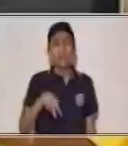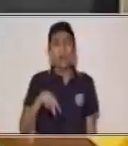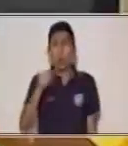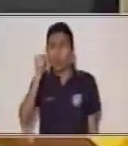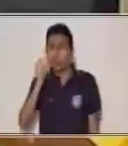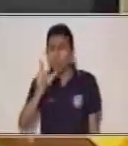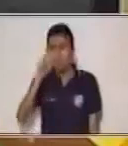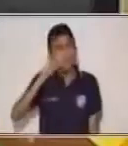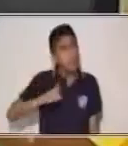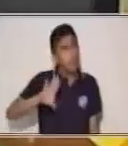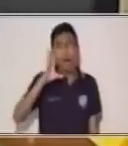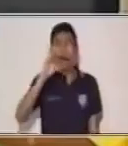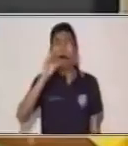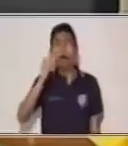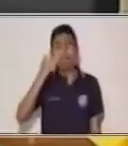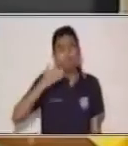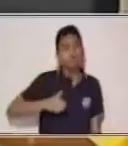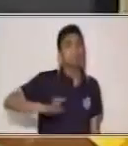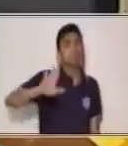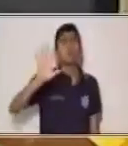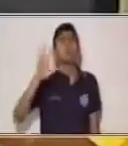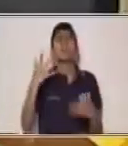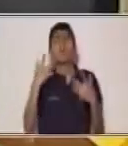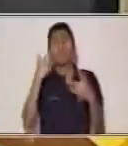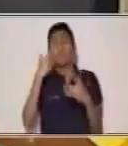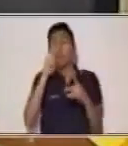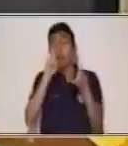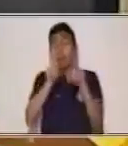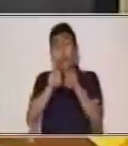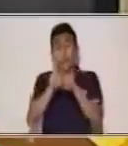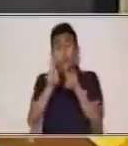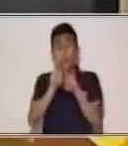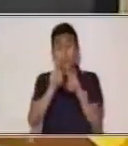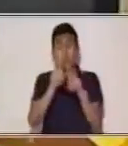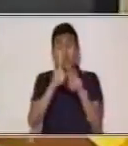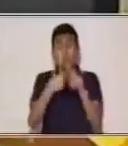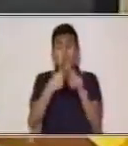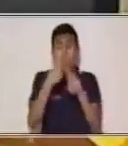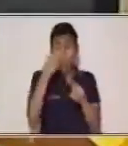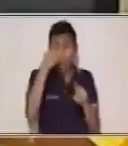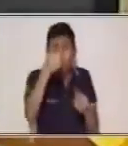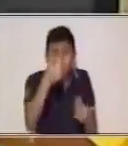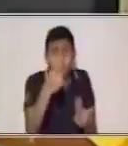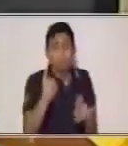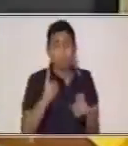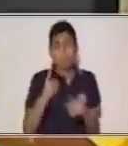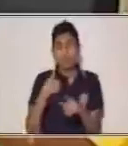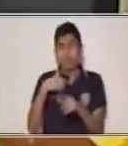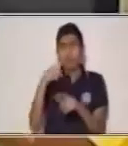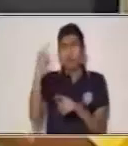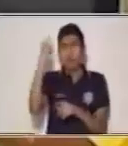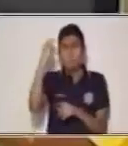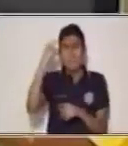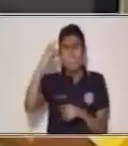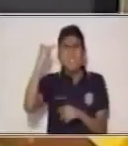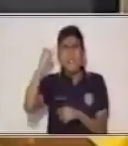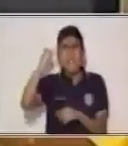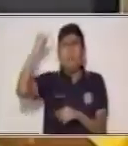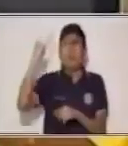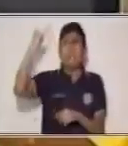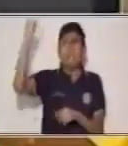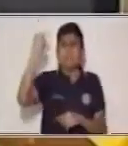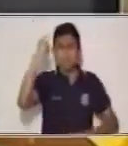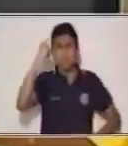también que te mencione que el desarrollo de la escritura ha permitido plasmar esas narraciones que